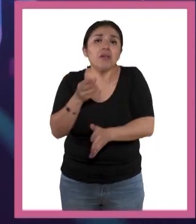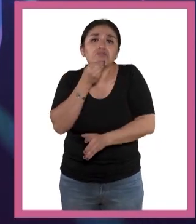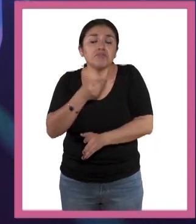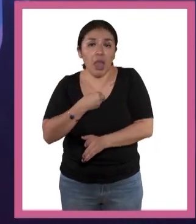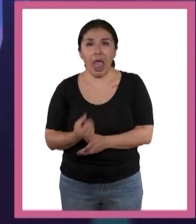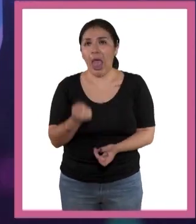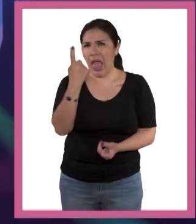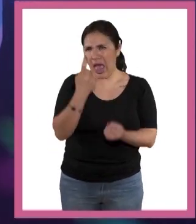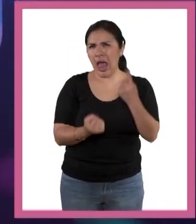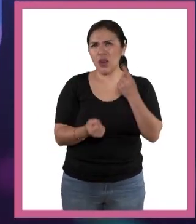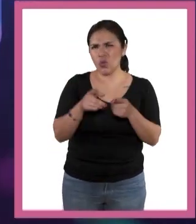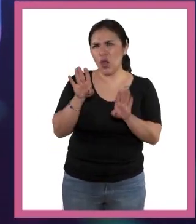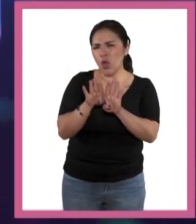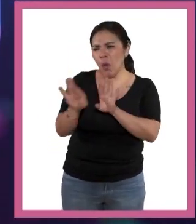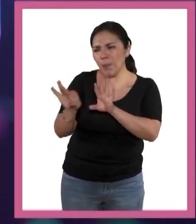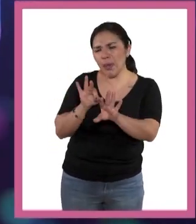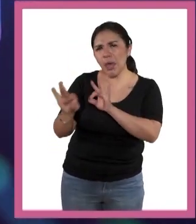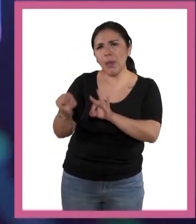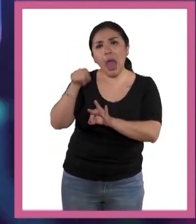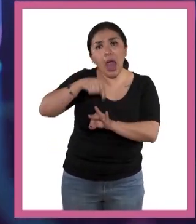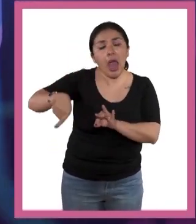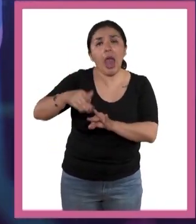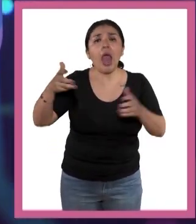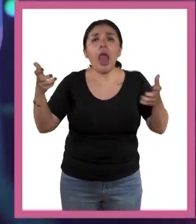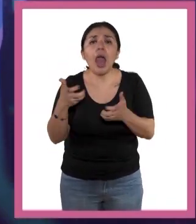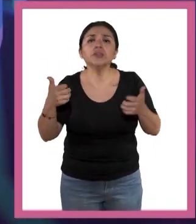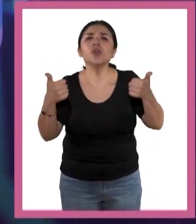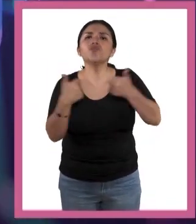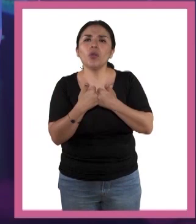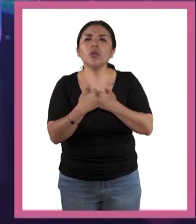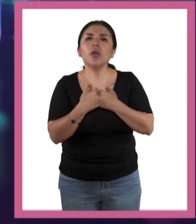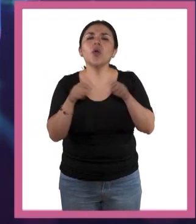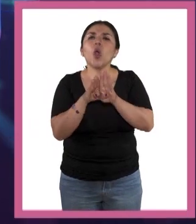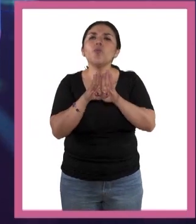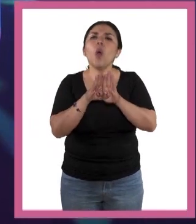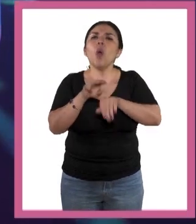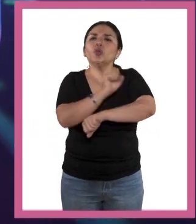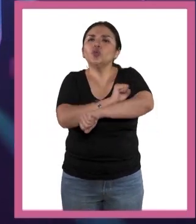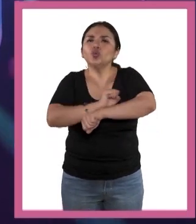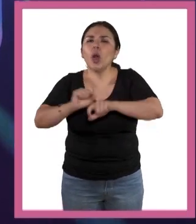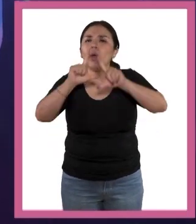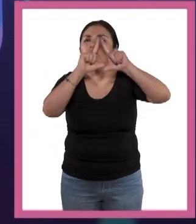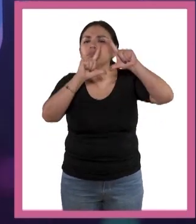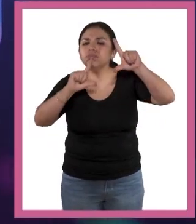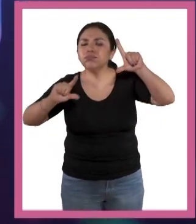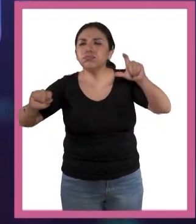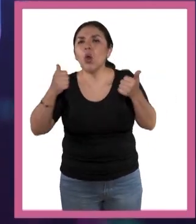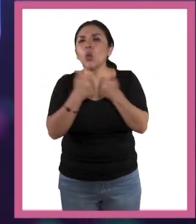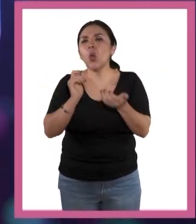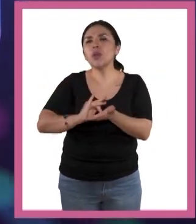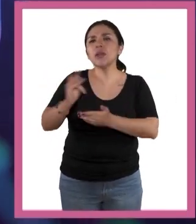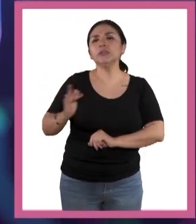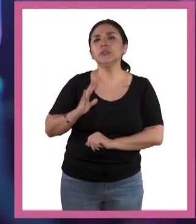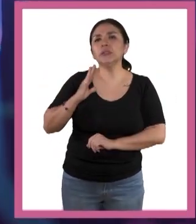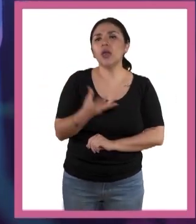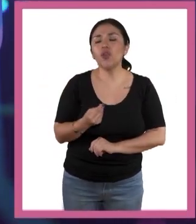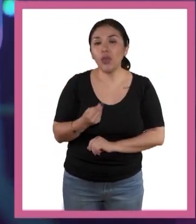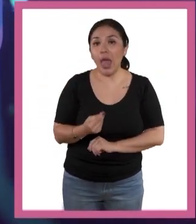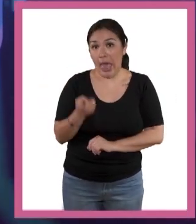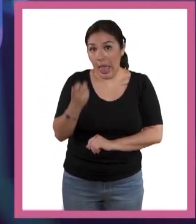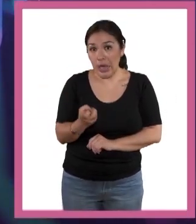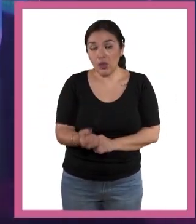algunas presiones de selección las vamos disminuyendo a través de la tecnología. Hacemos que